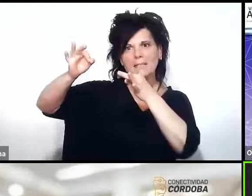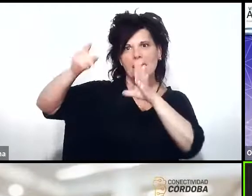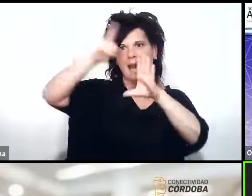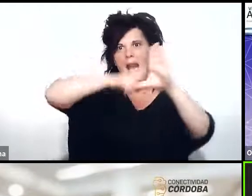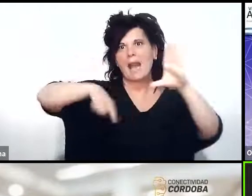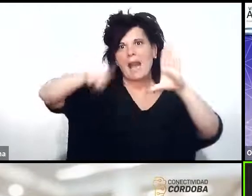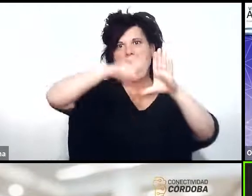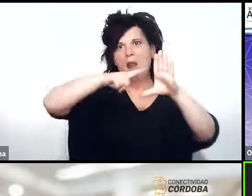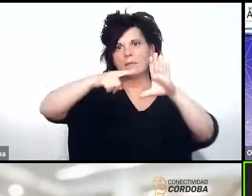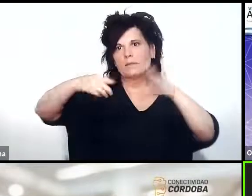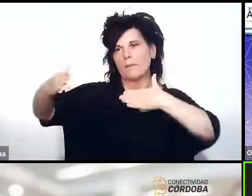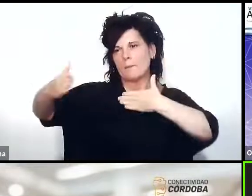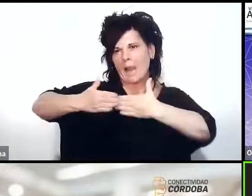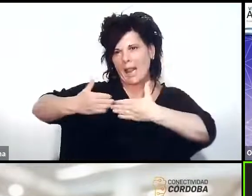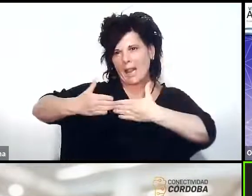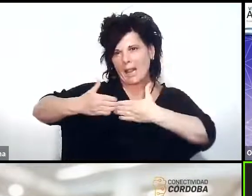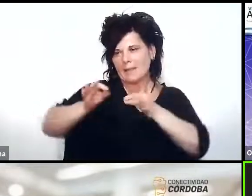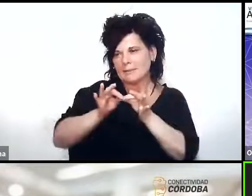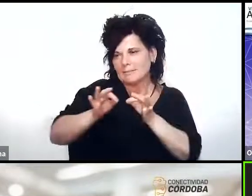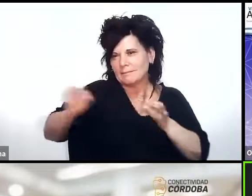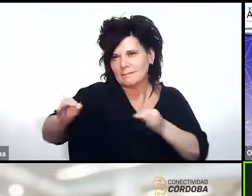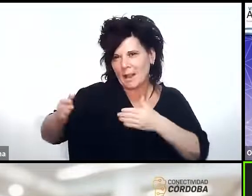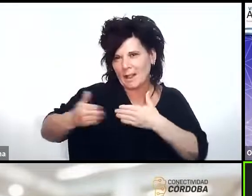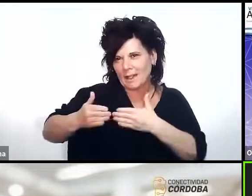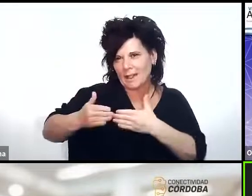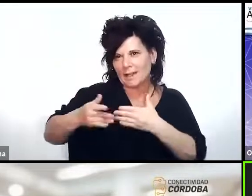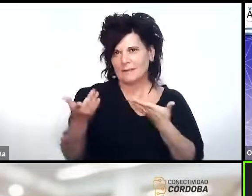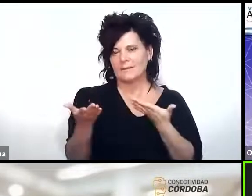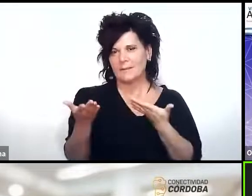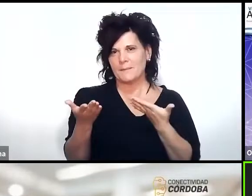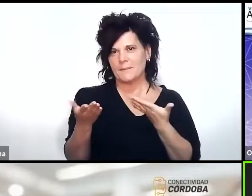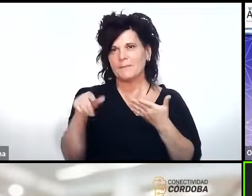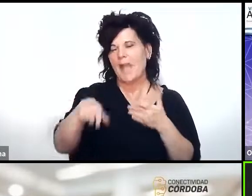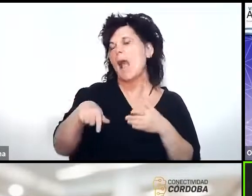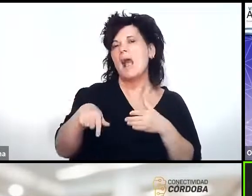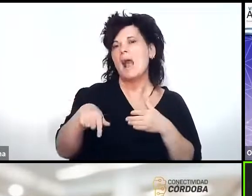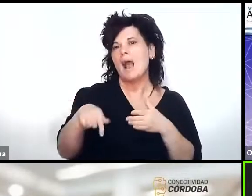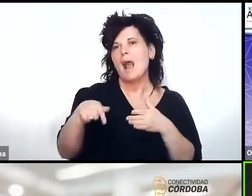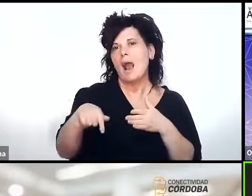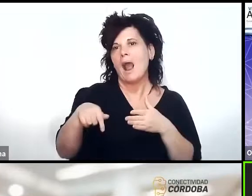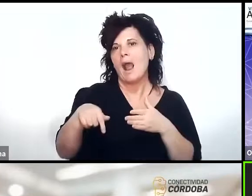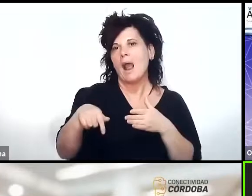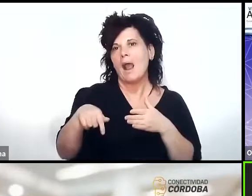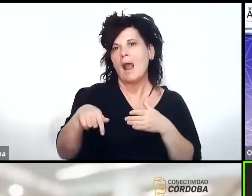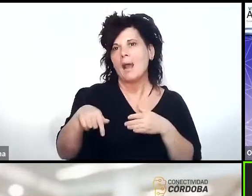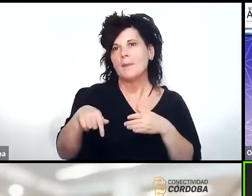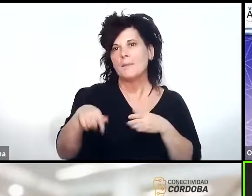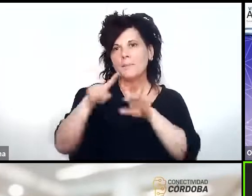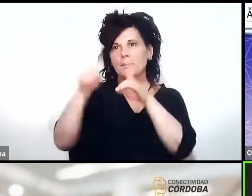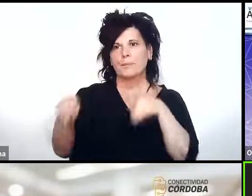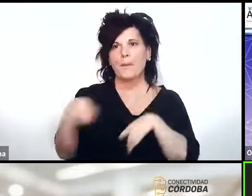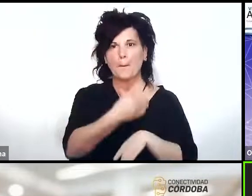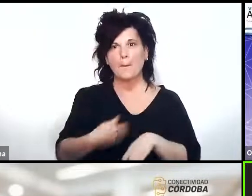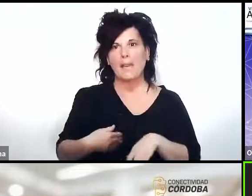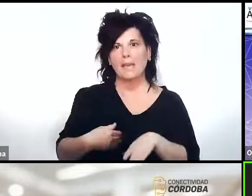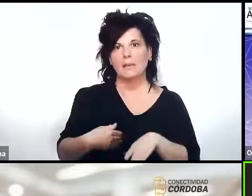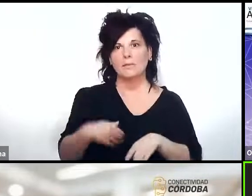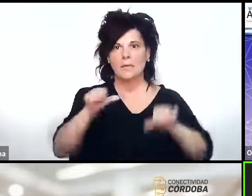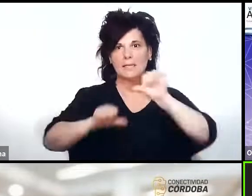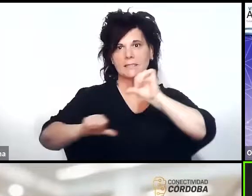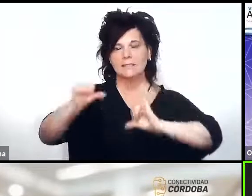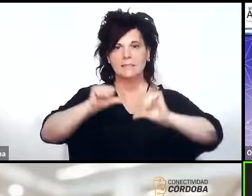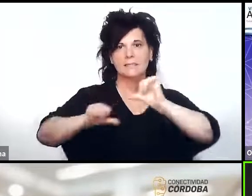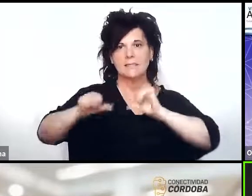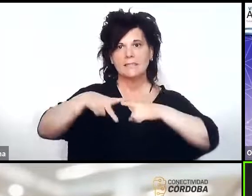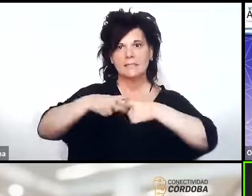más cerca la trayectoria es más corta entonces está ahora el ministro Daniel Filmus que es el ministro de ciencia y tecnología